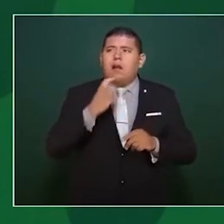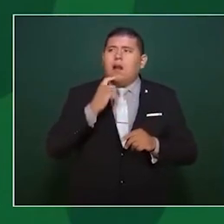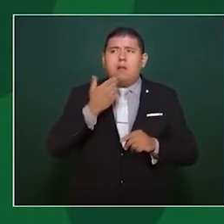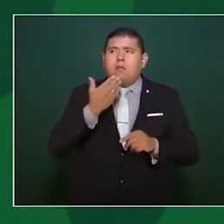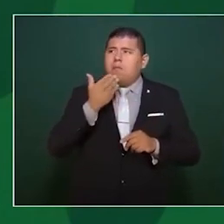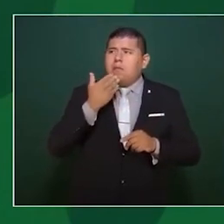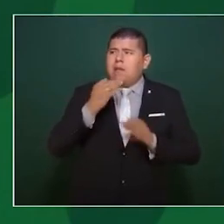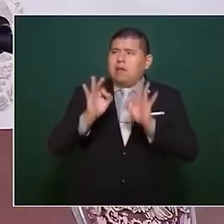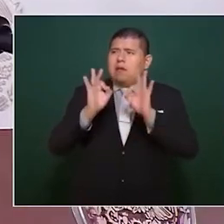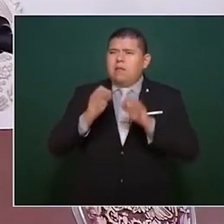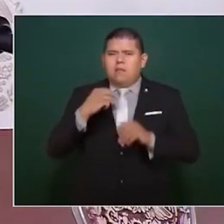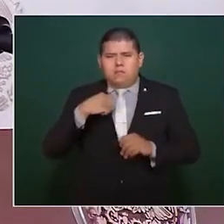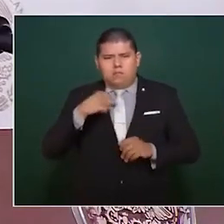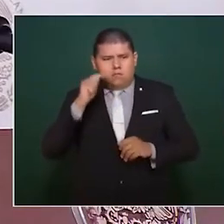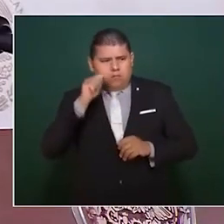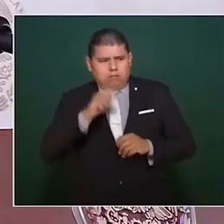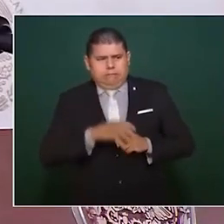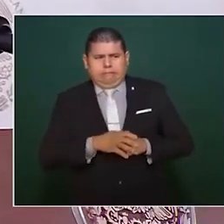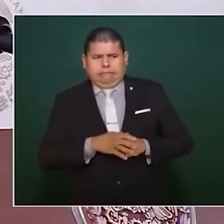preocupar.